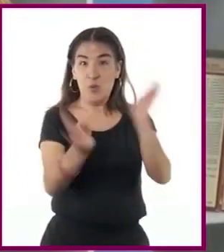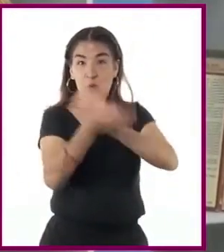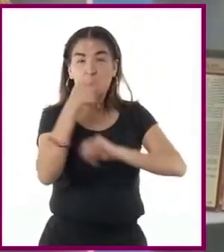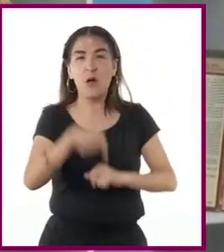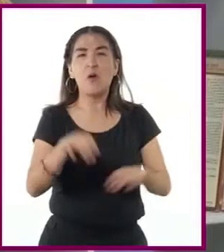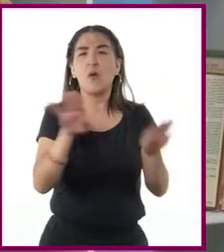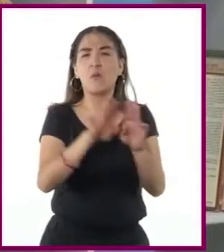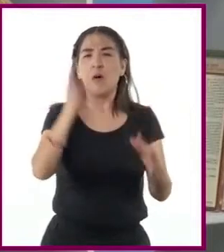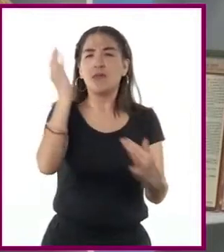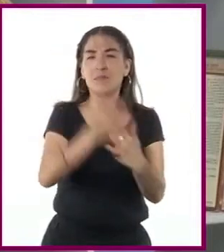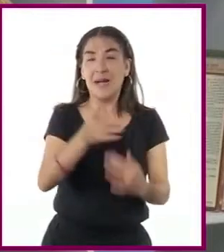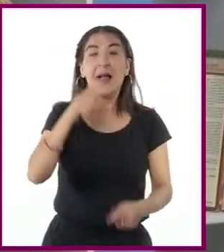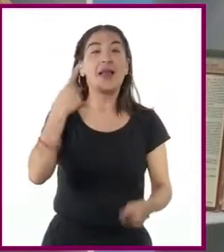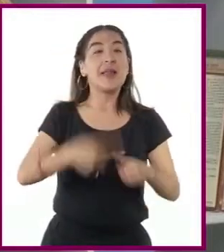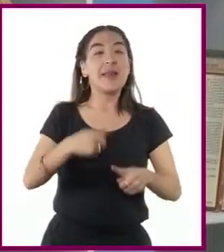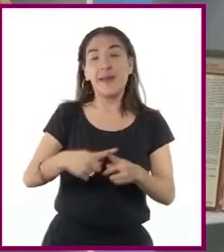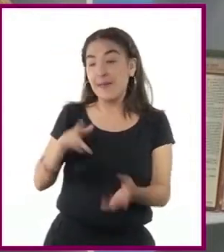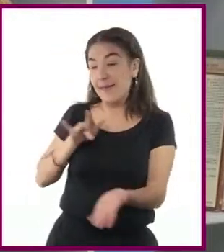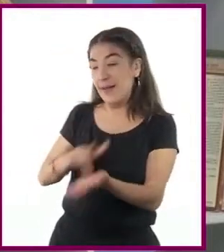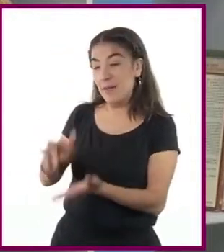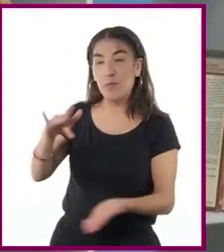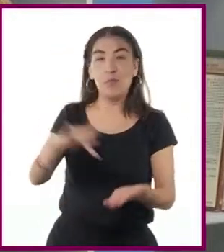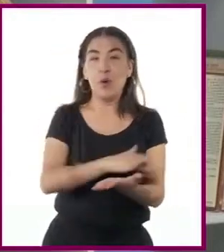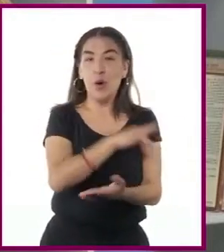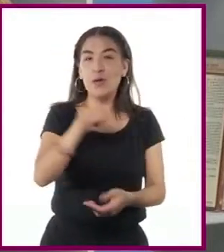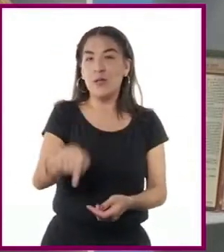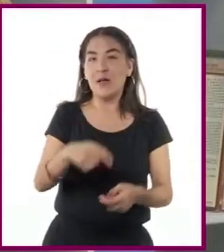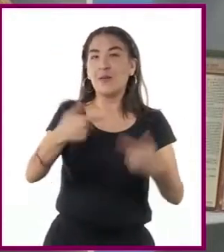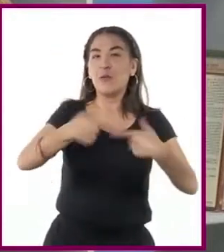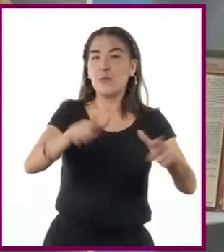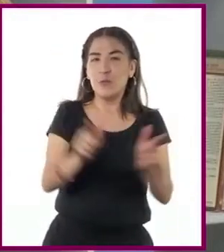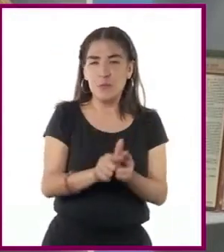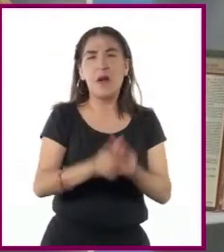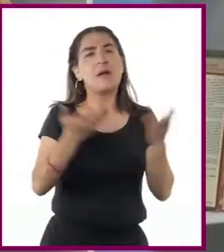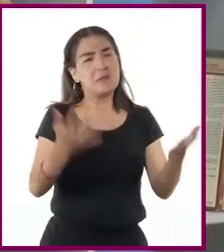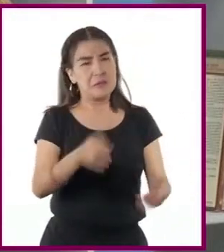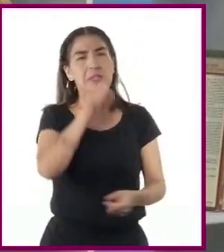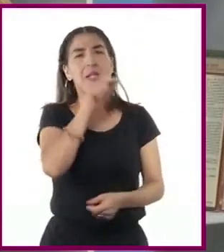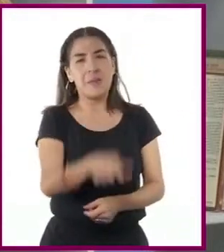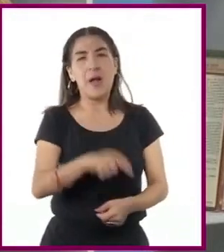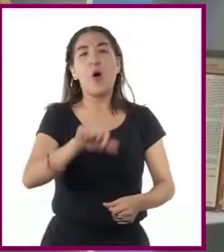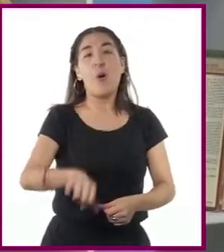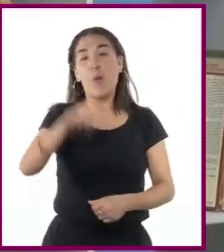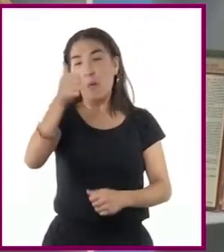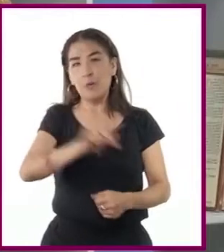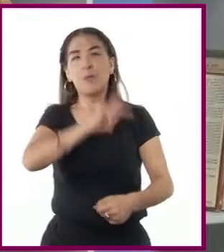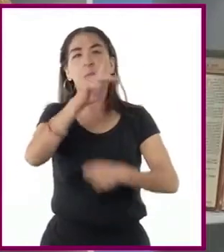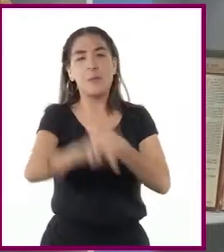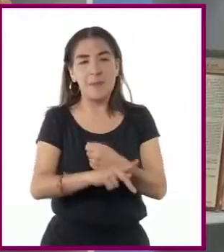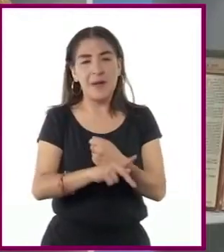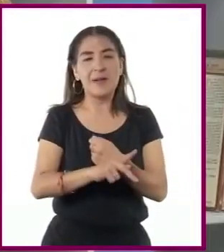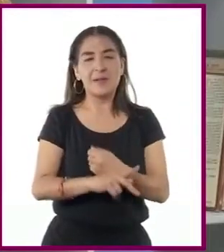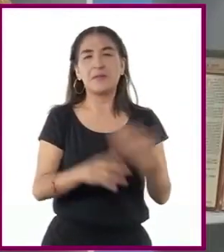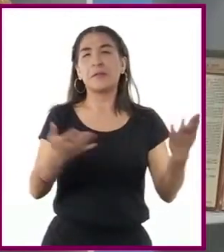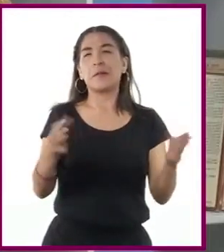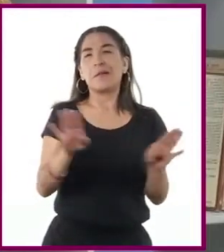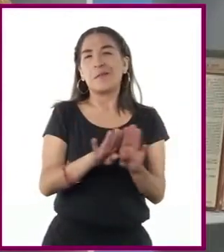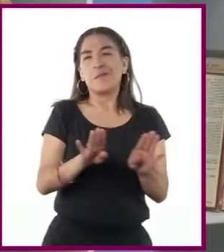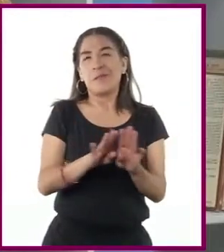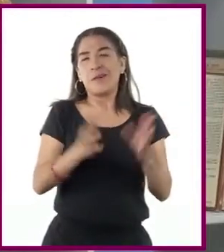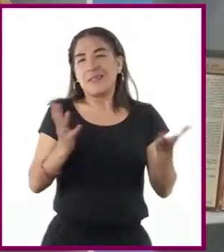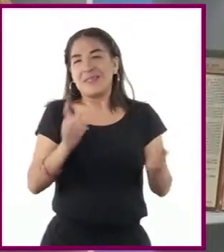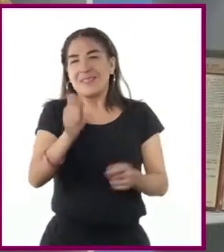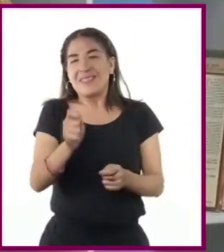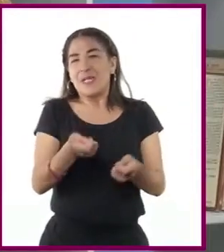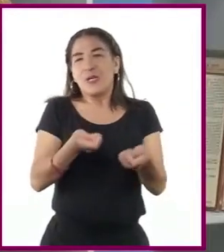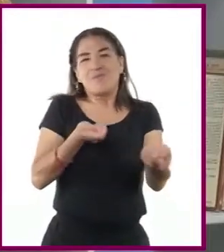dividido entre quienes apoyaban a uno u otro bando, aunque es cierto que hubo otros países que se mantuvieron un tanto neutrales, como